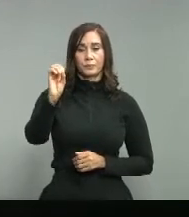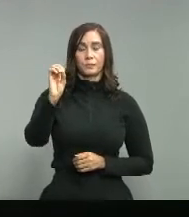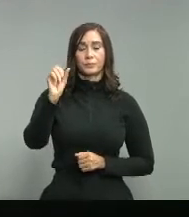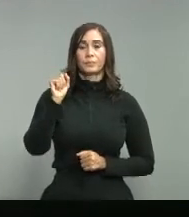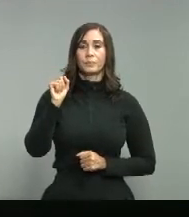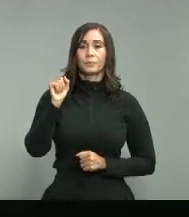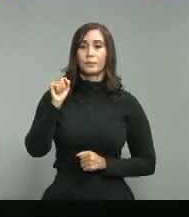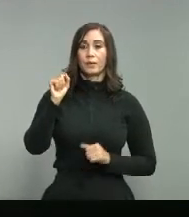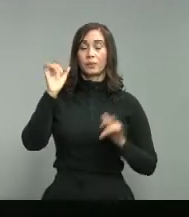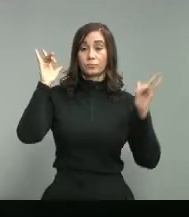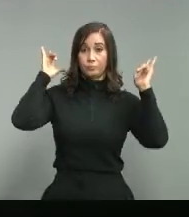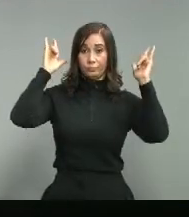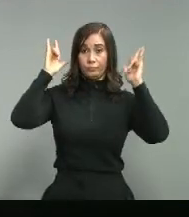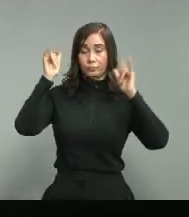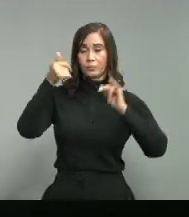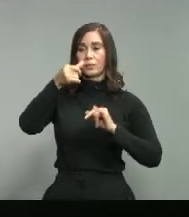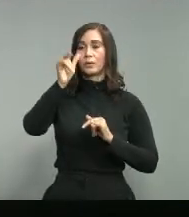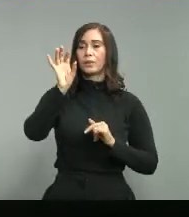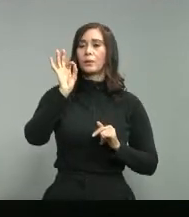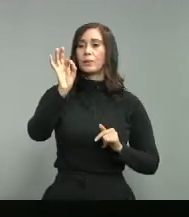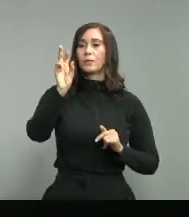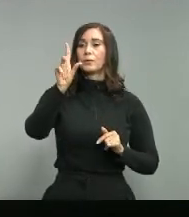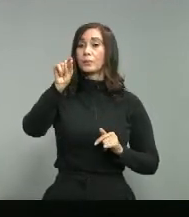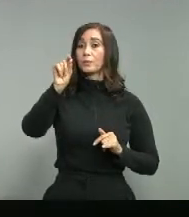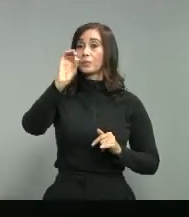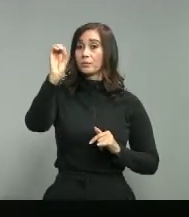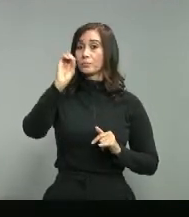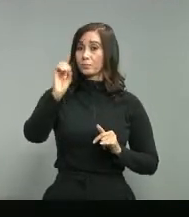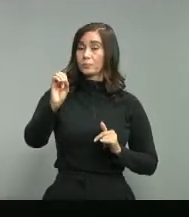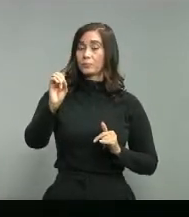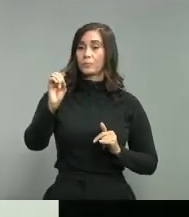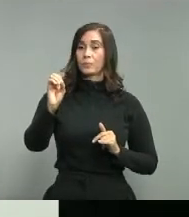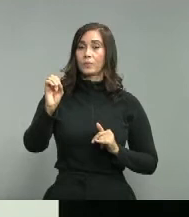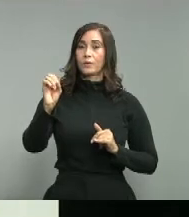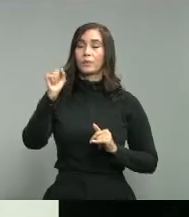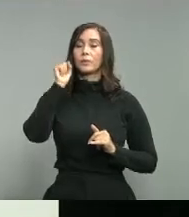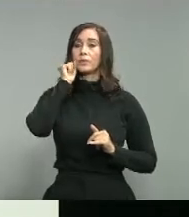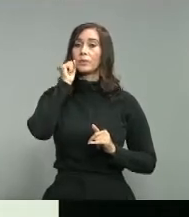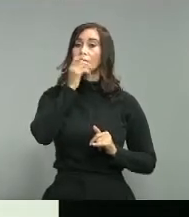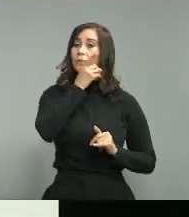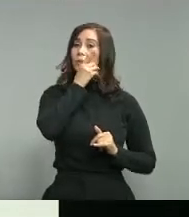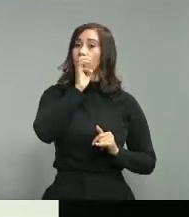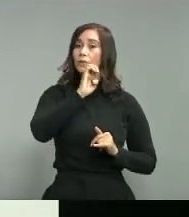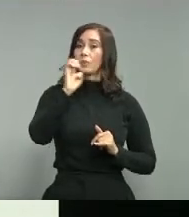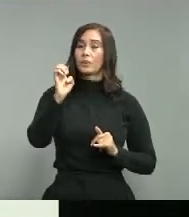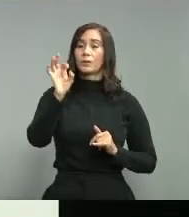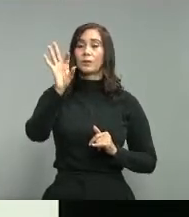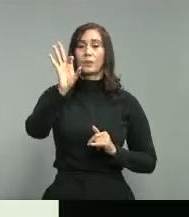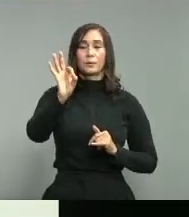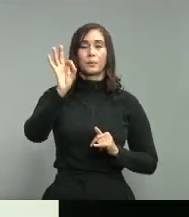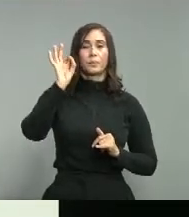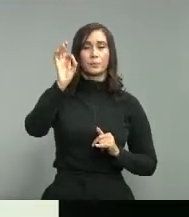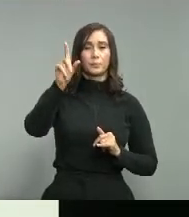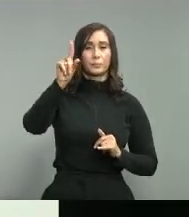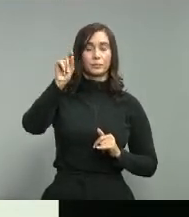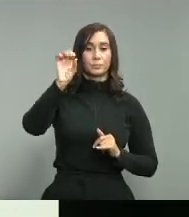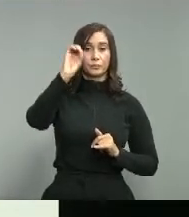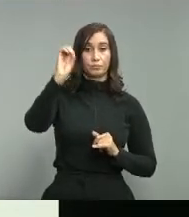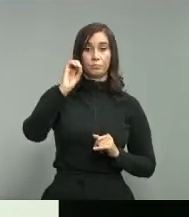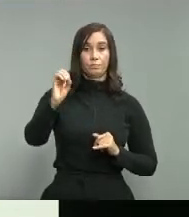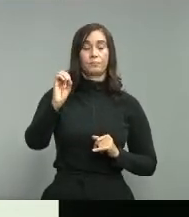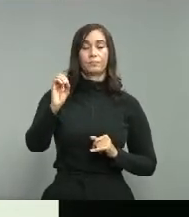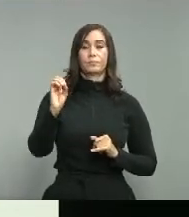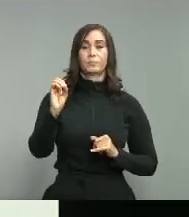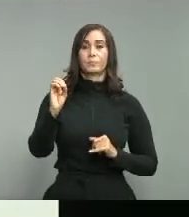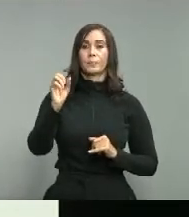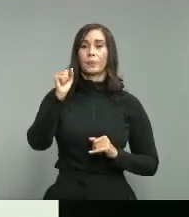Santiago 10.20% Santo Domingo Este 9.20%